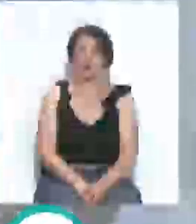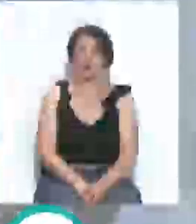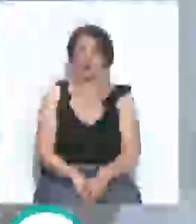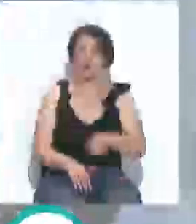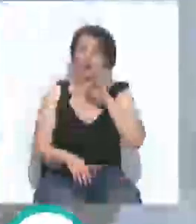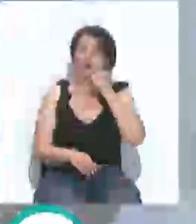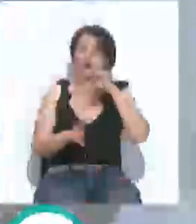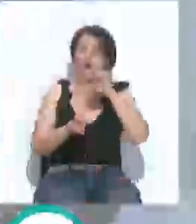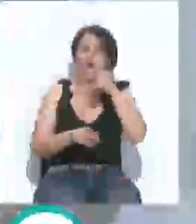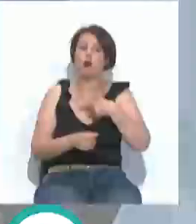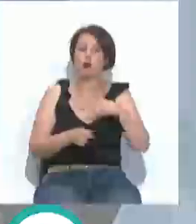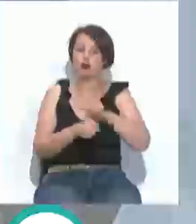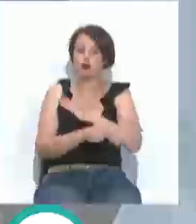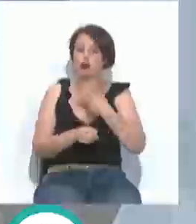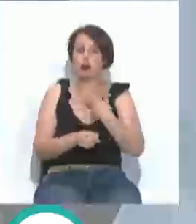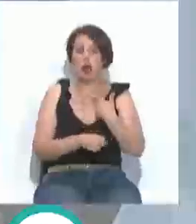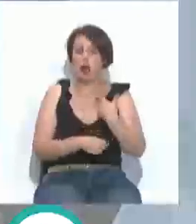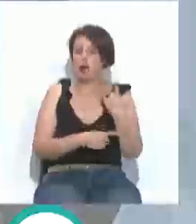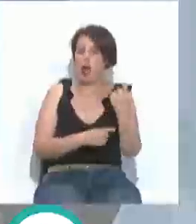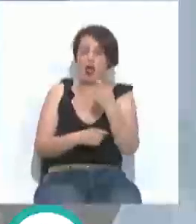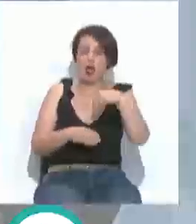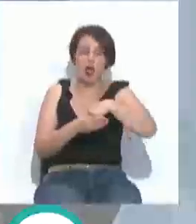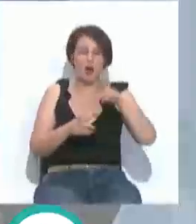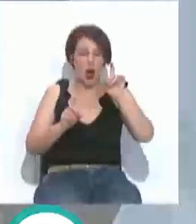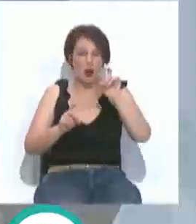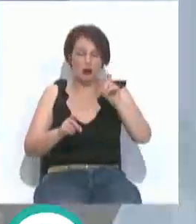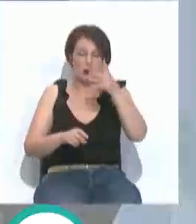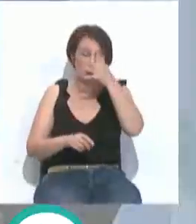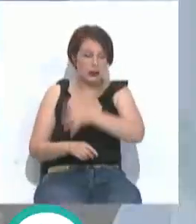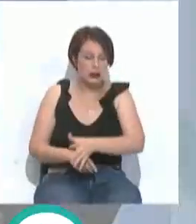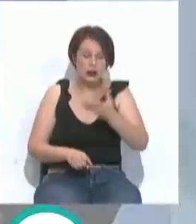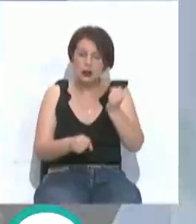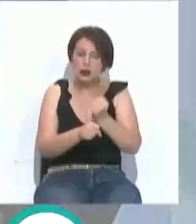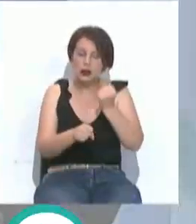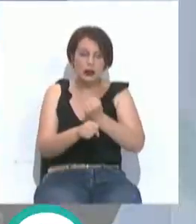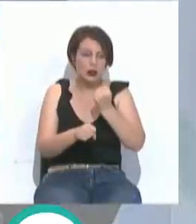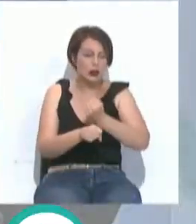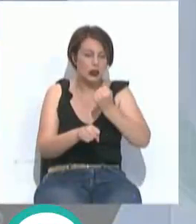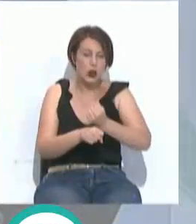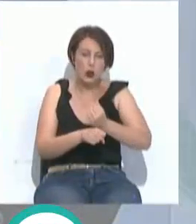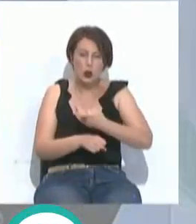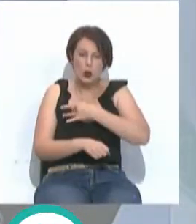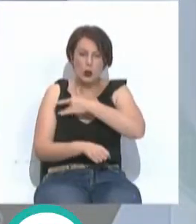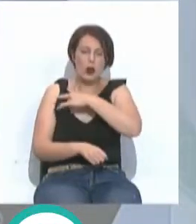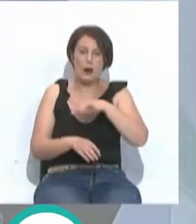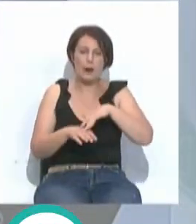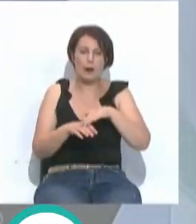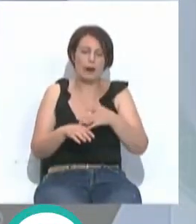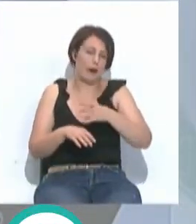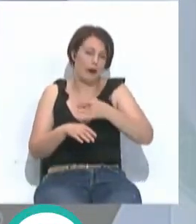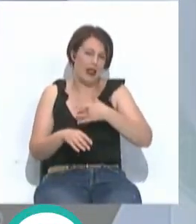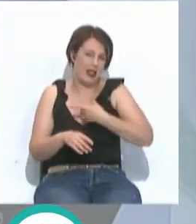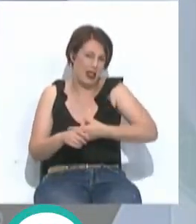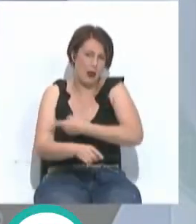Nueva protesta por la cobertura de vacantes en educación. Denuncian la sobrecarga de trabajo generada para el personal en los centros de la